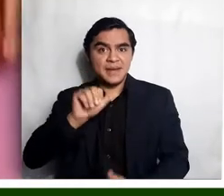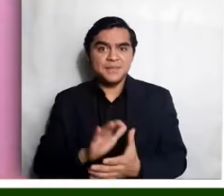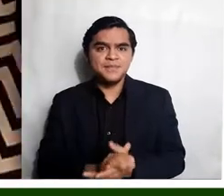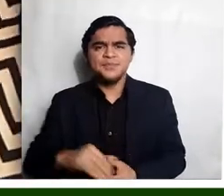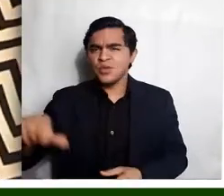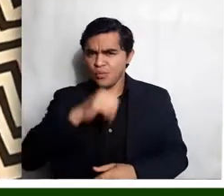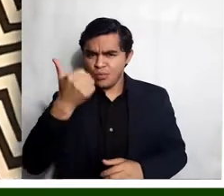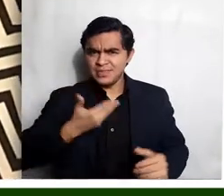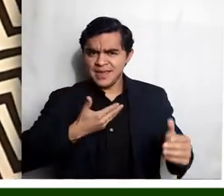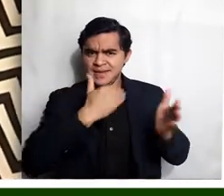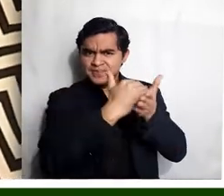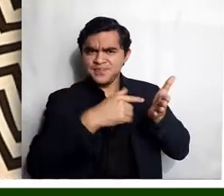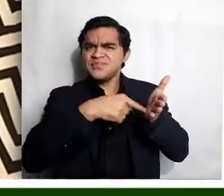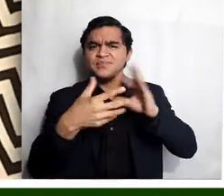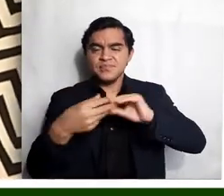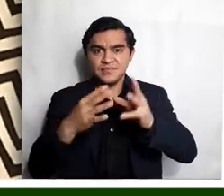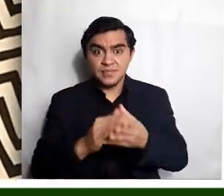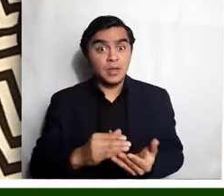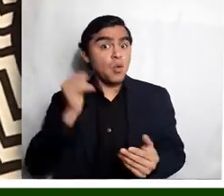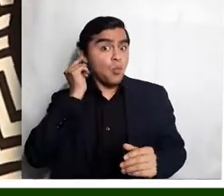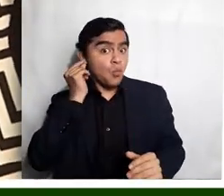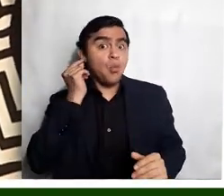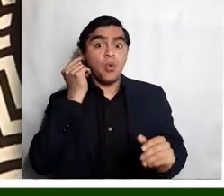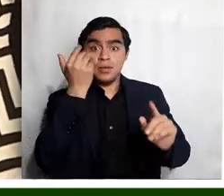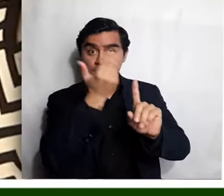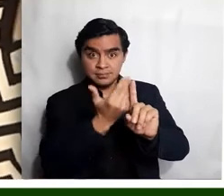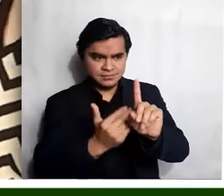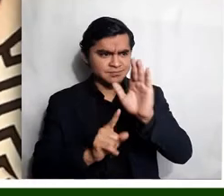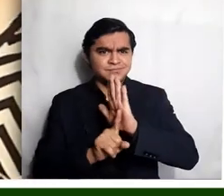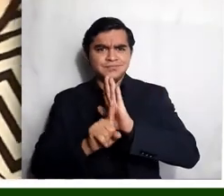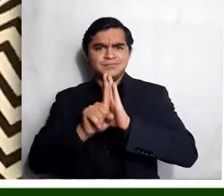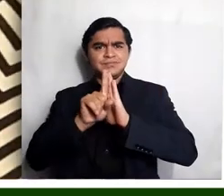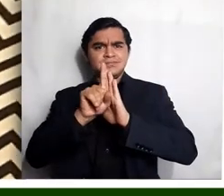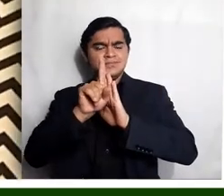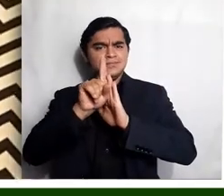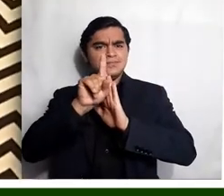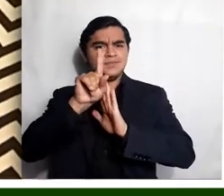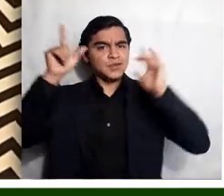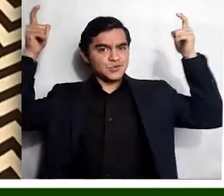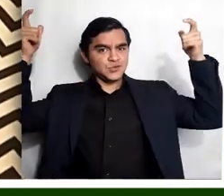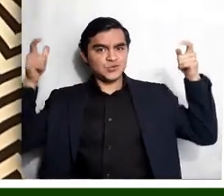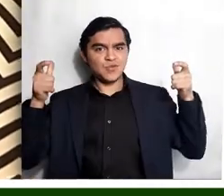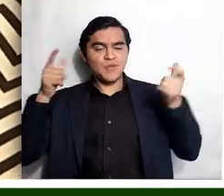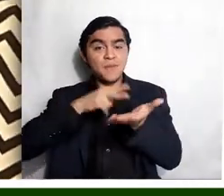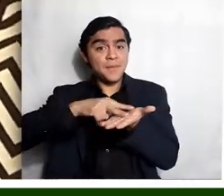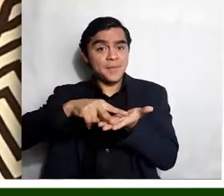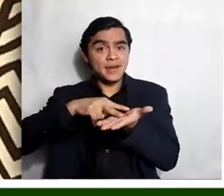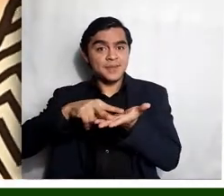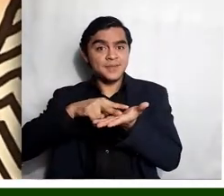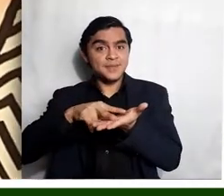Tengo otra acá, que dice una señora muy alargada, con el sombrero verde